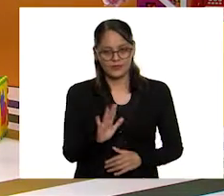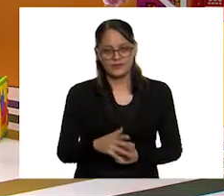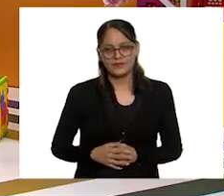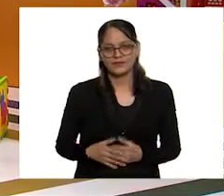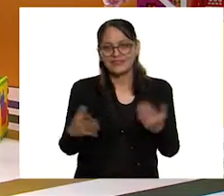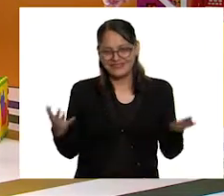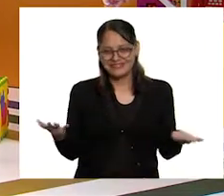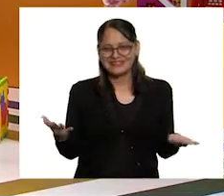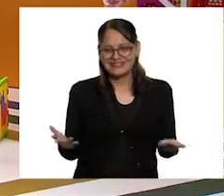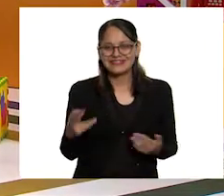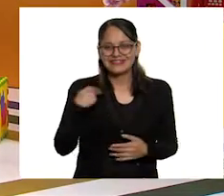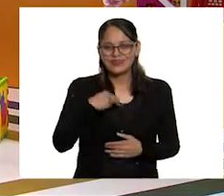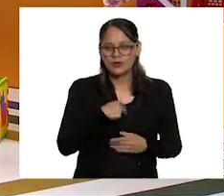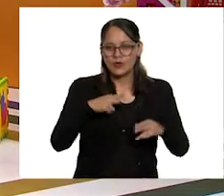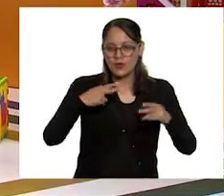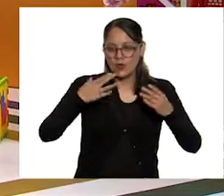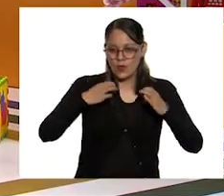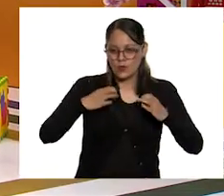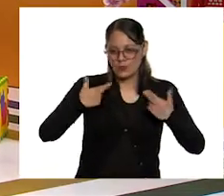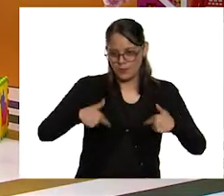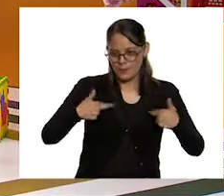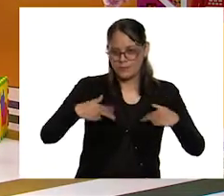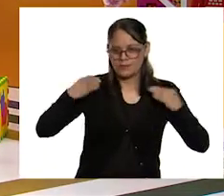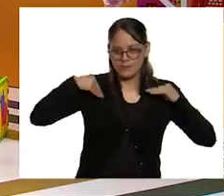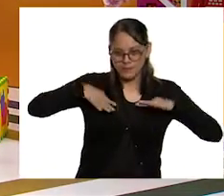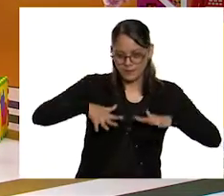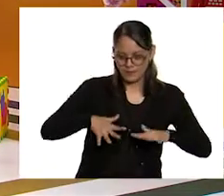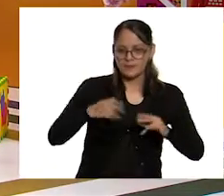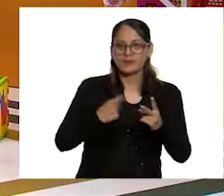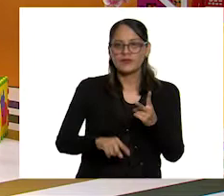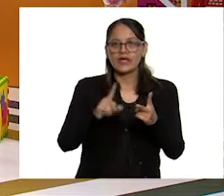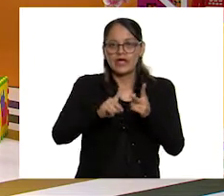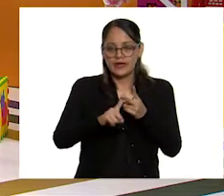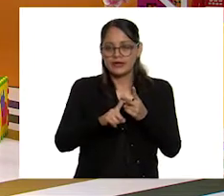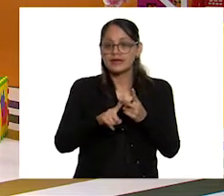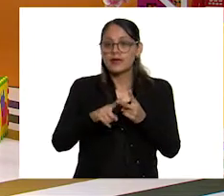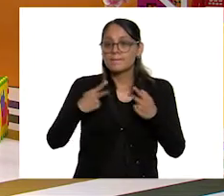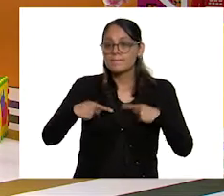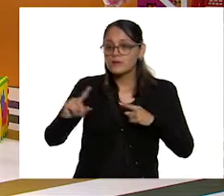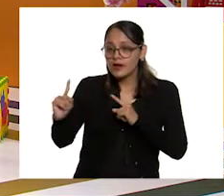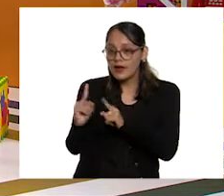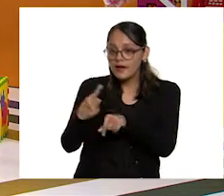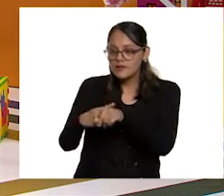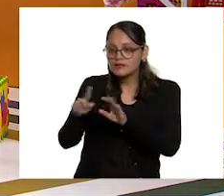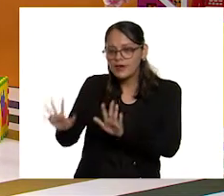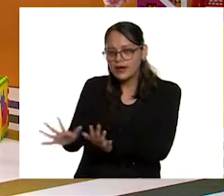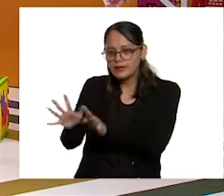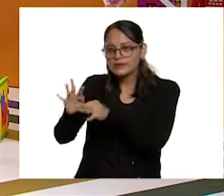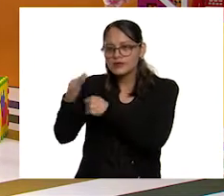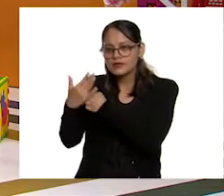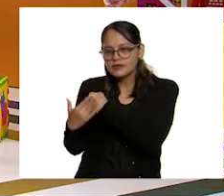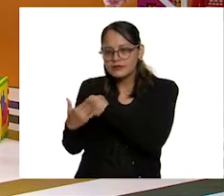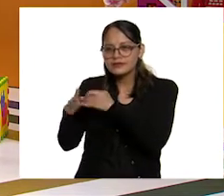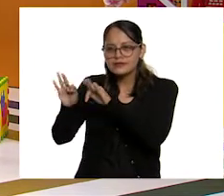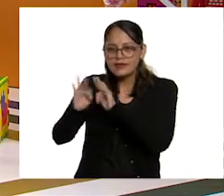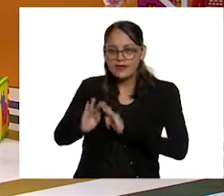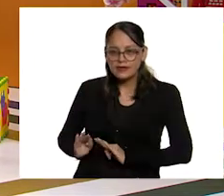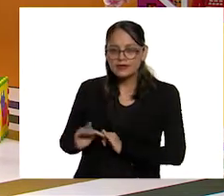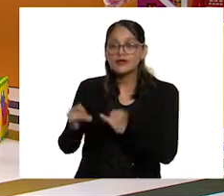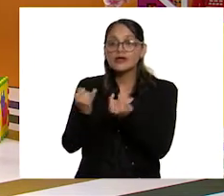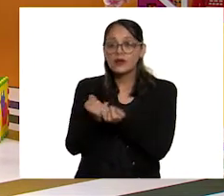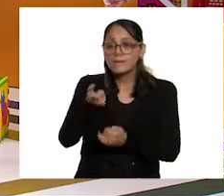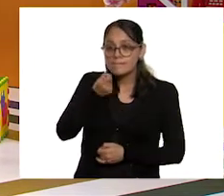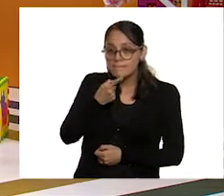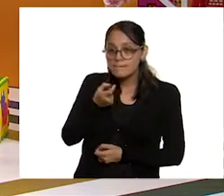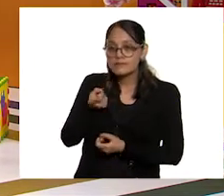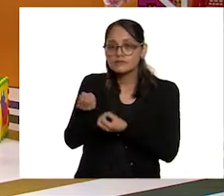Revisamos, usan uniforme, tranquilizan a los pacientes, revisan signos vitales, dan los medicamentos y dan los